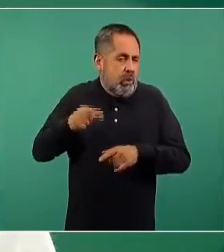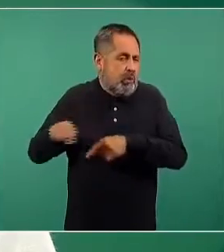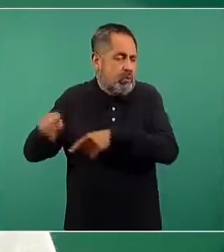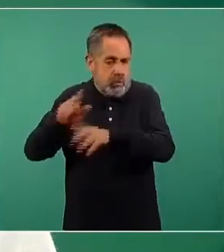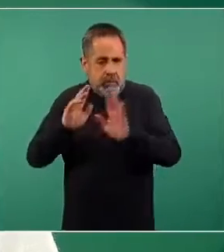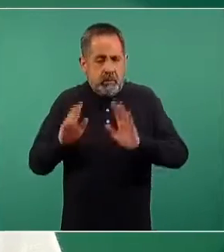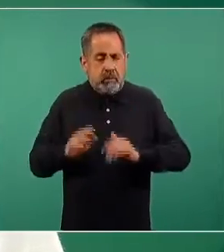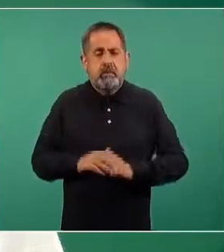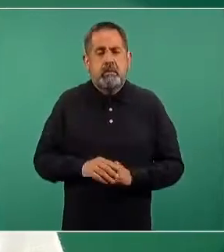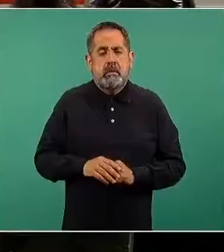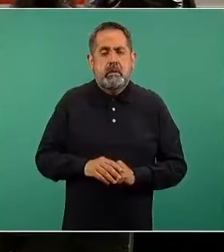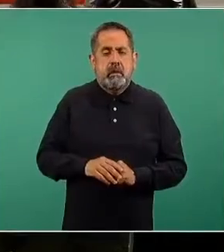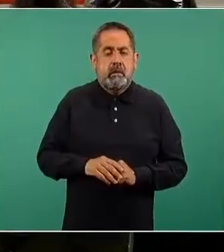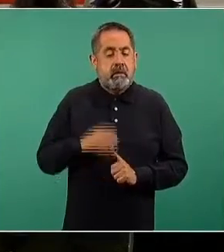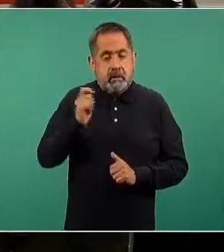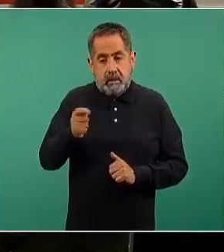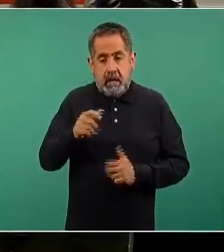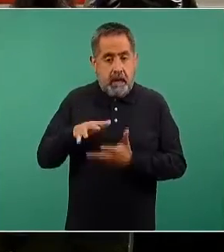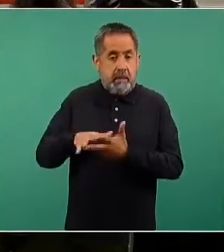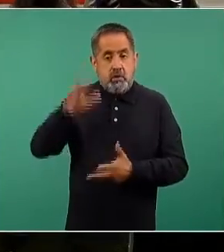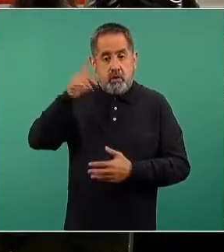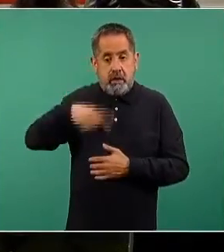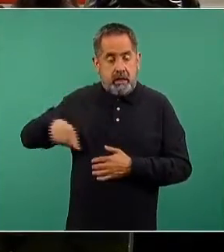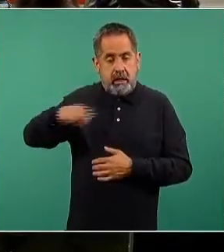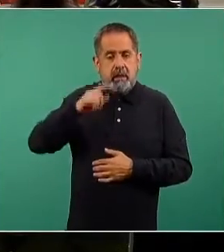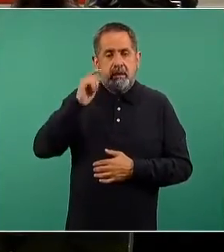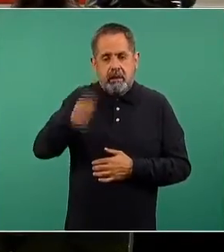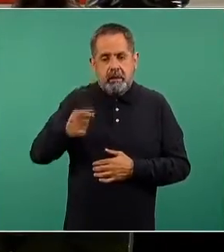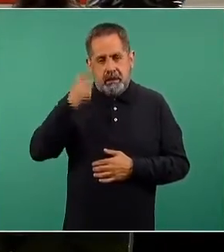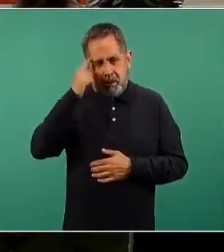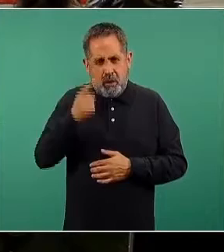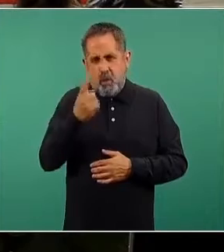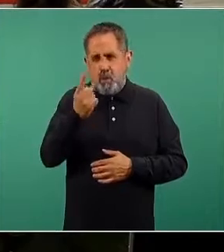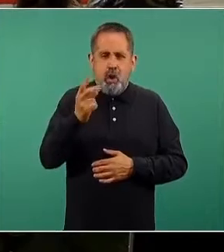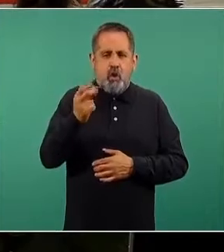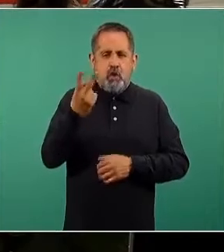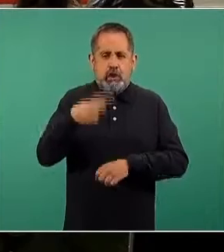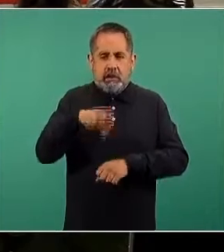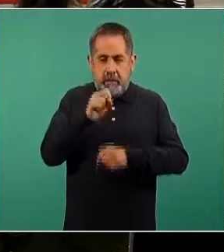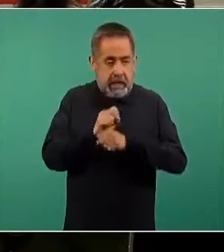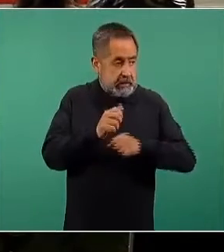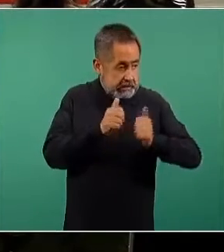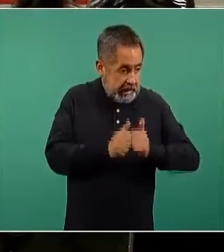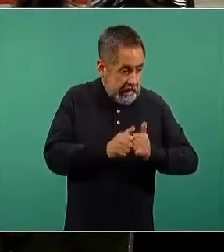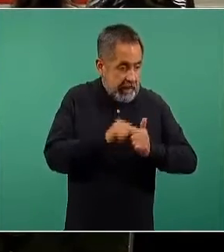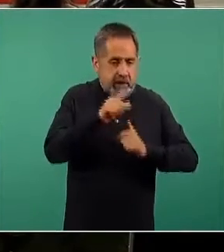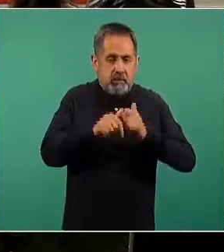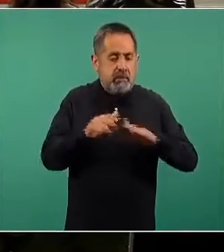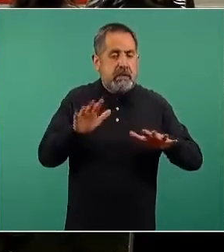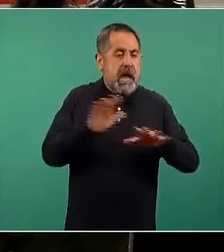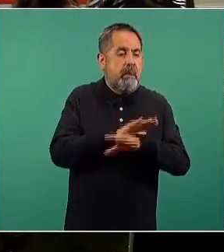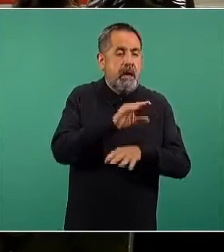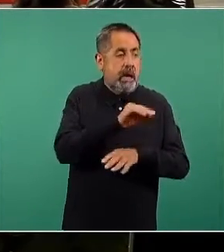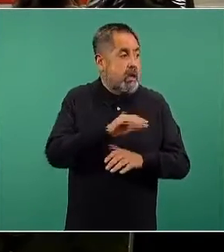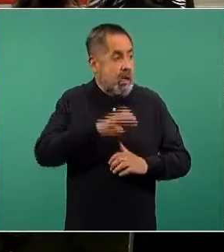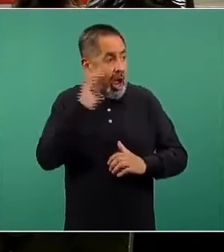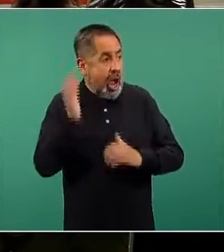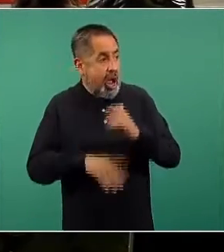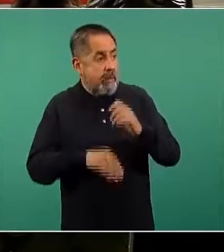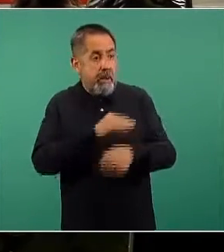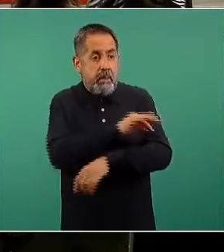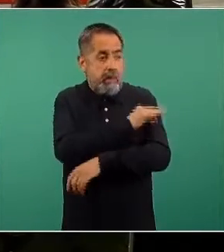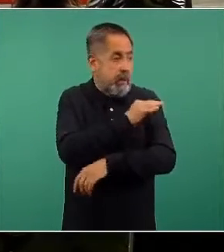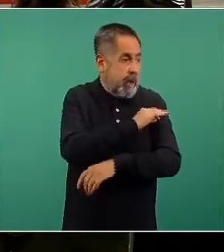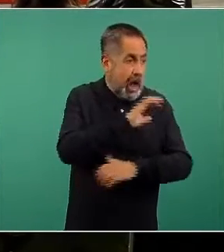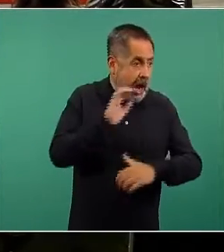que fueron destinados. La mayoría tienen vigencia de una o dos semanas y, posteriormente, cuando se culmina con la